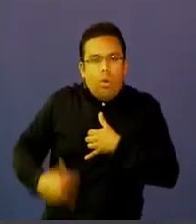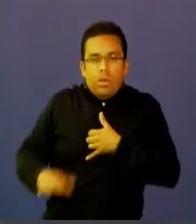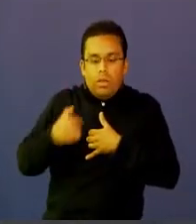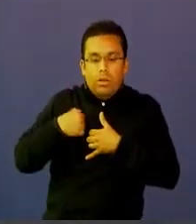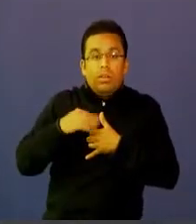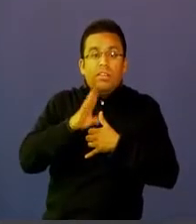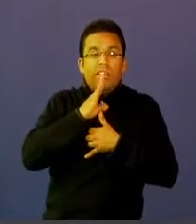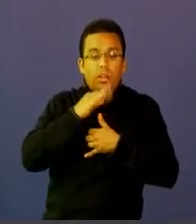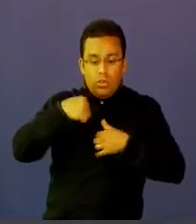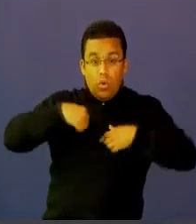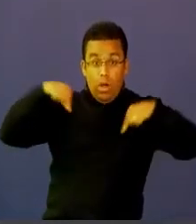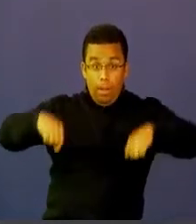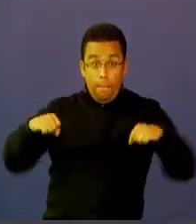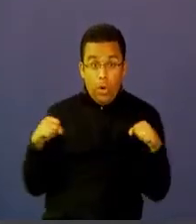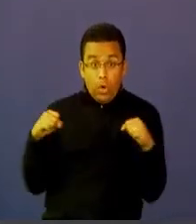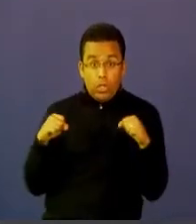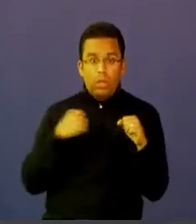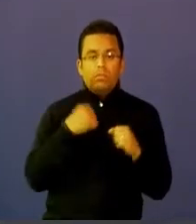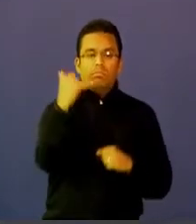profesores desde Bogotá.